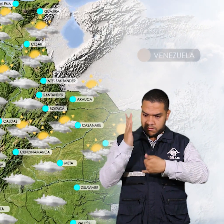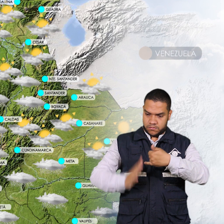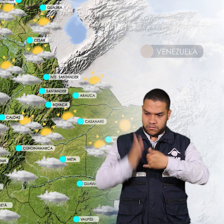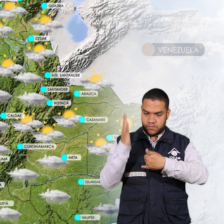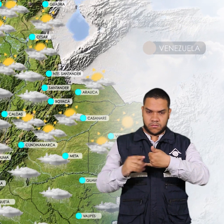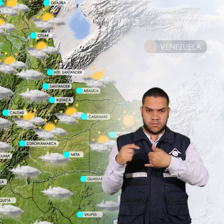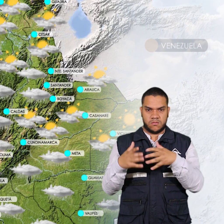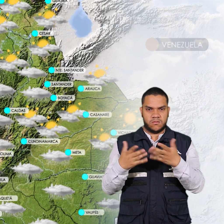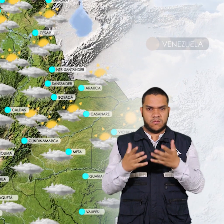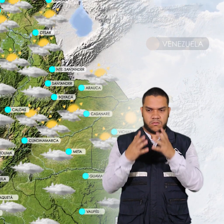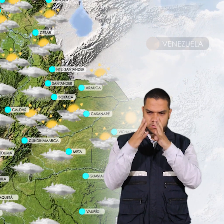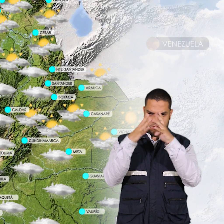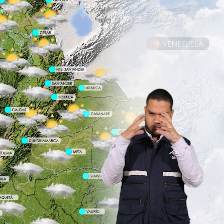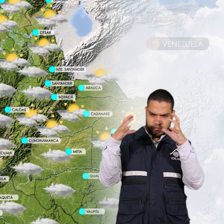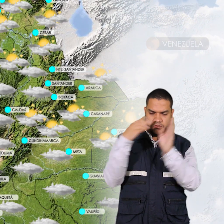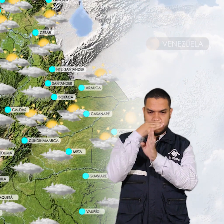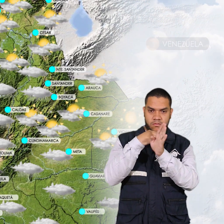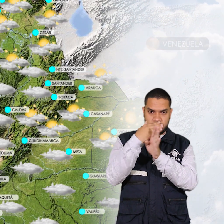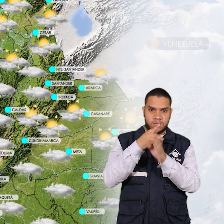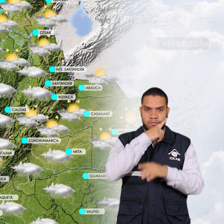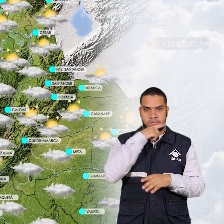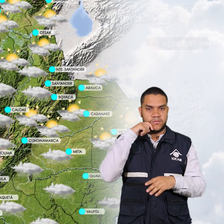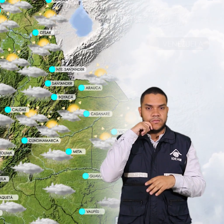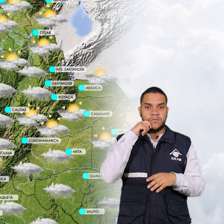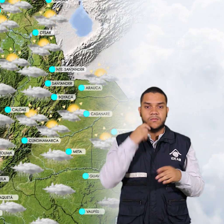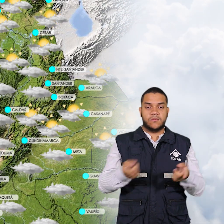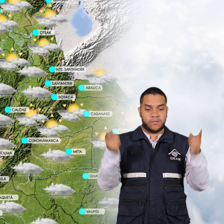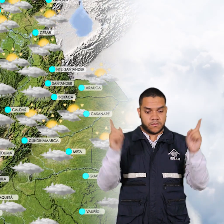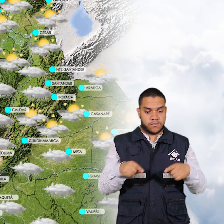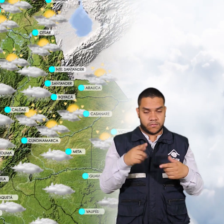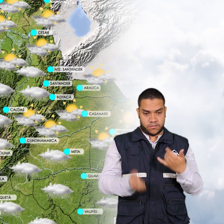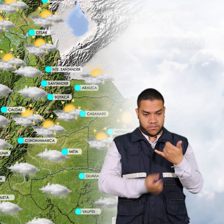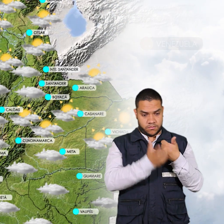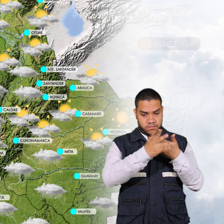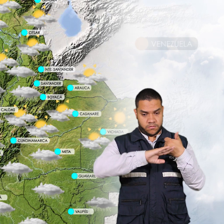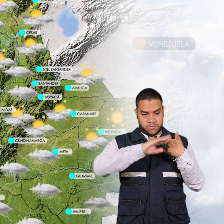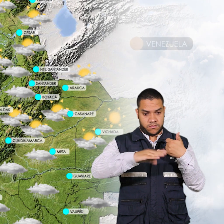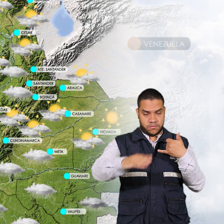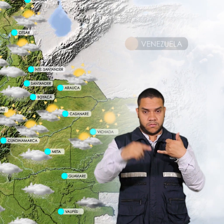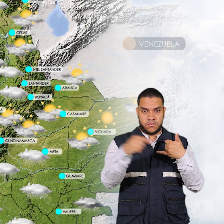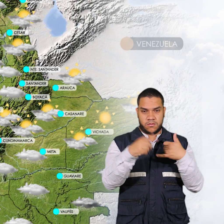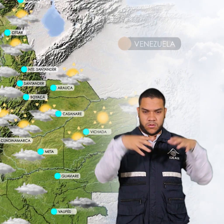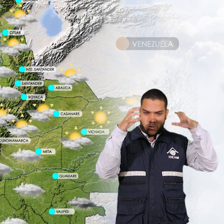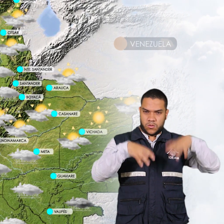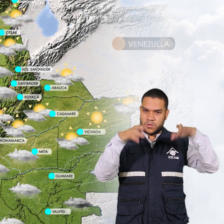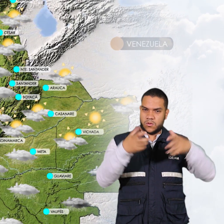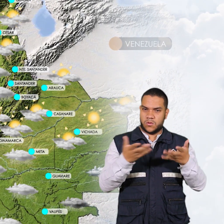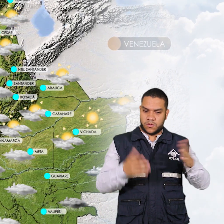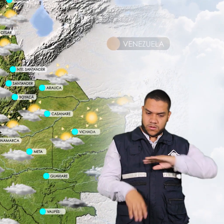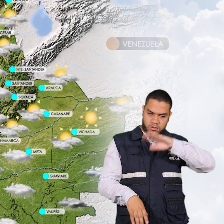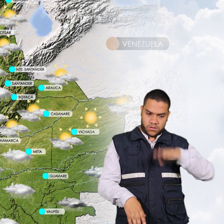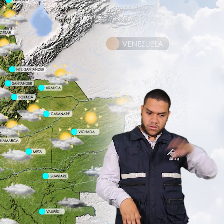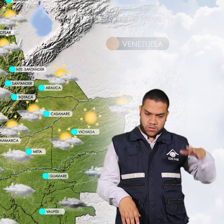prevalecerán las condiciones de cielo parcialmente nublado y predominio de tiempo seco para la región andina algunas lluvias se estiman en sectores de